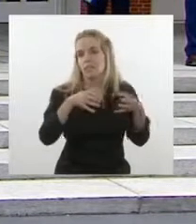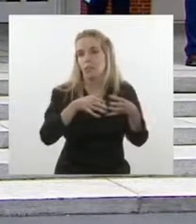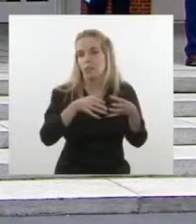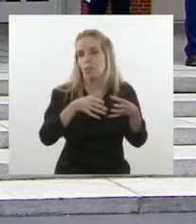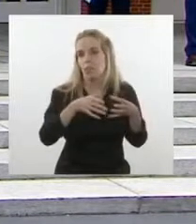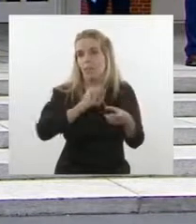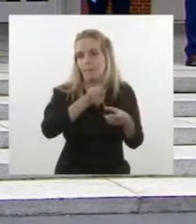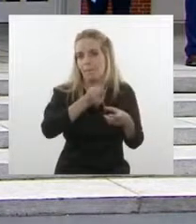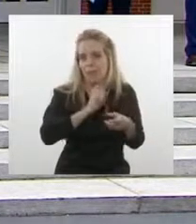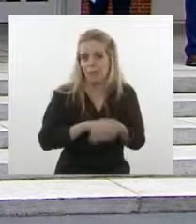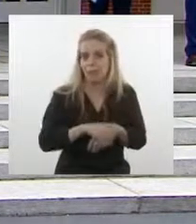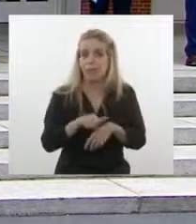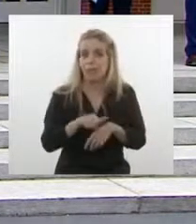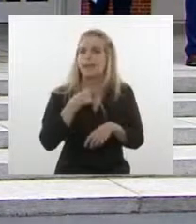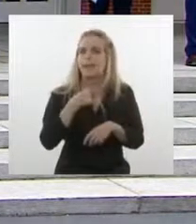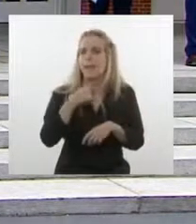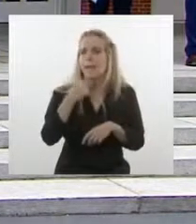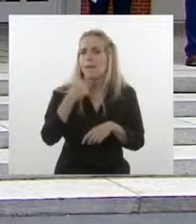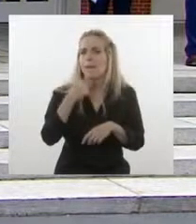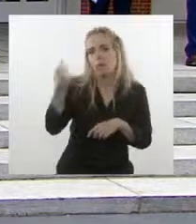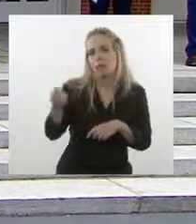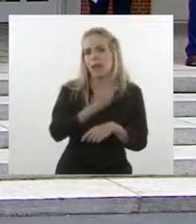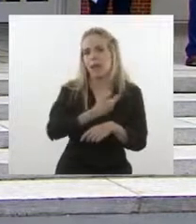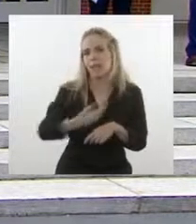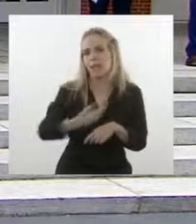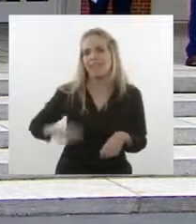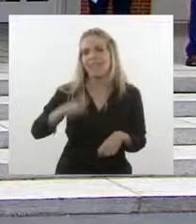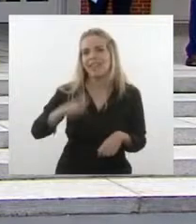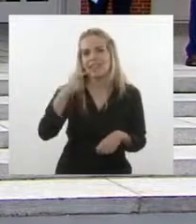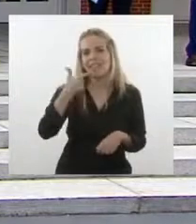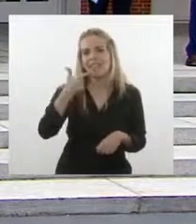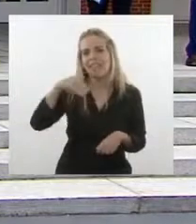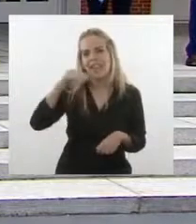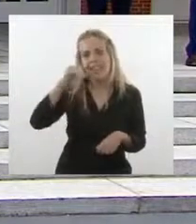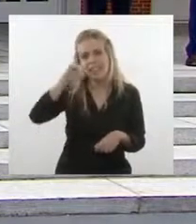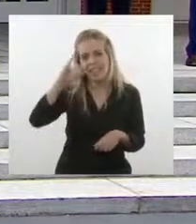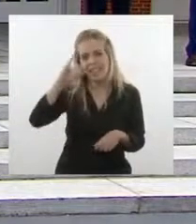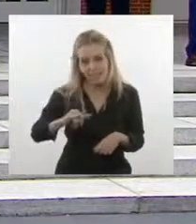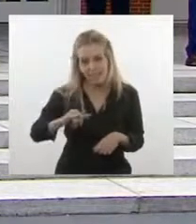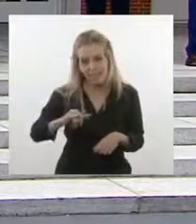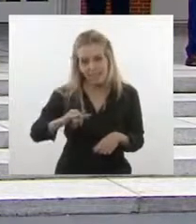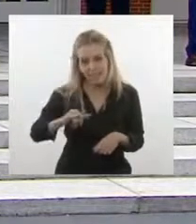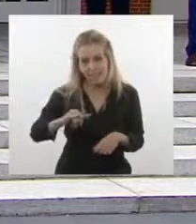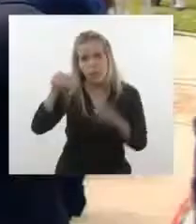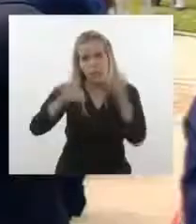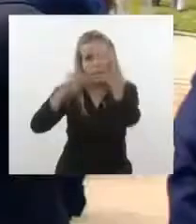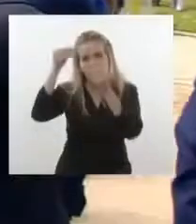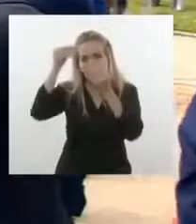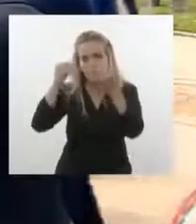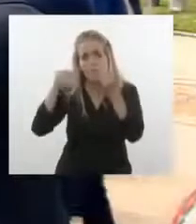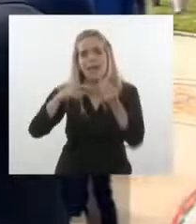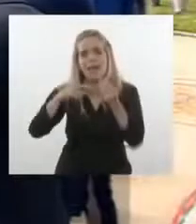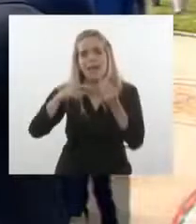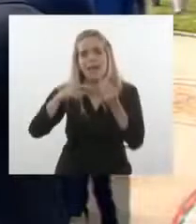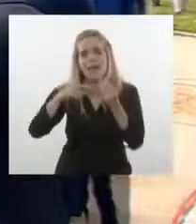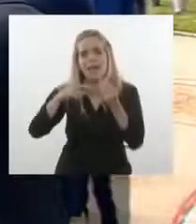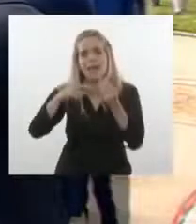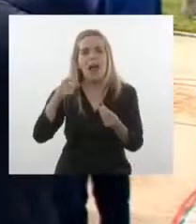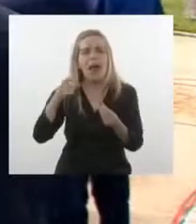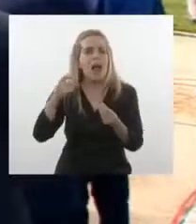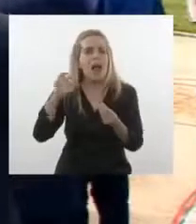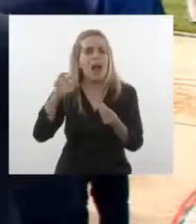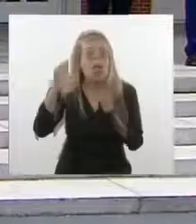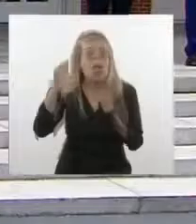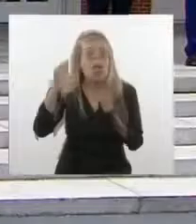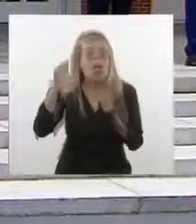primer lugar al presidente Sánchez preguntarle cuál es la preocupación de España o cómo está viendo España el proceso de